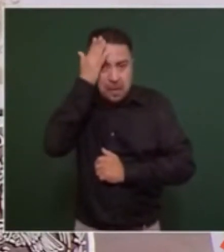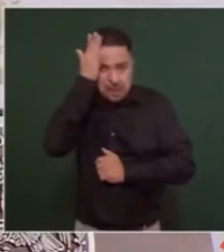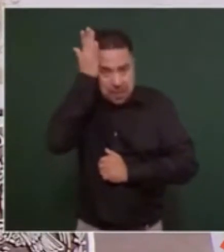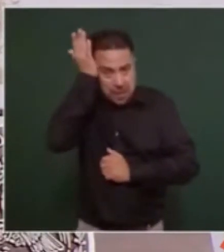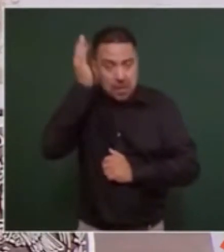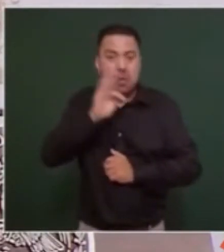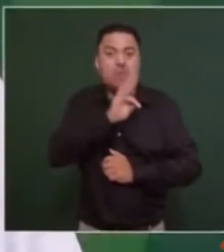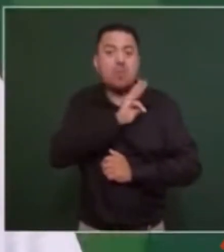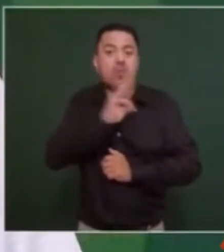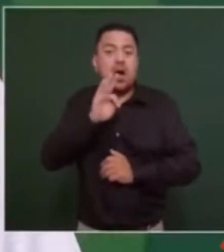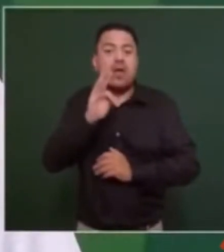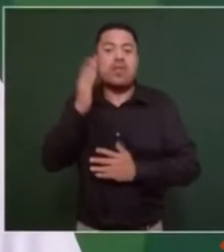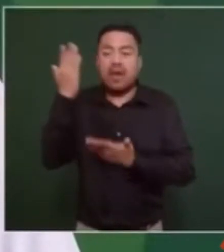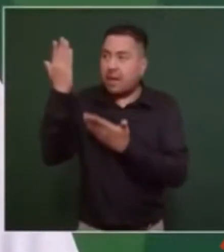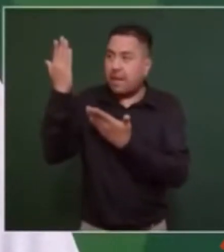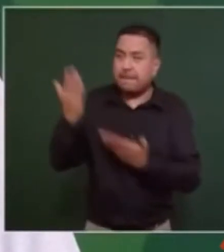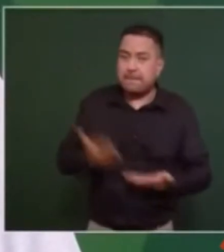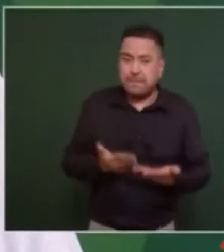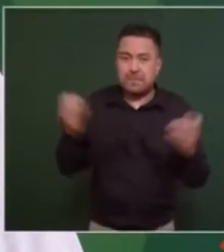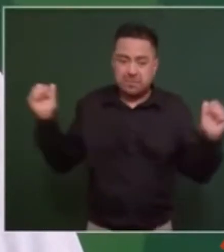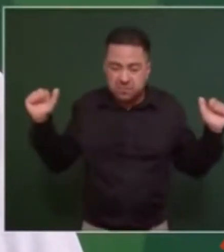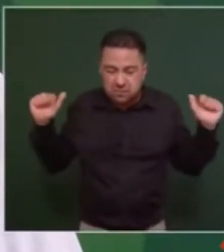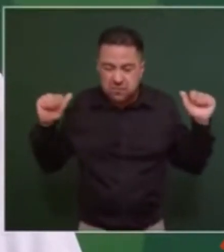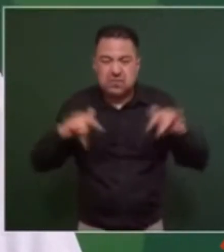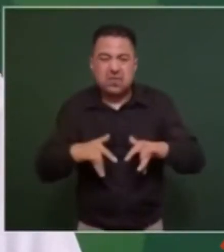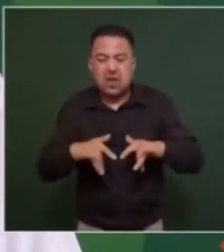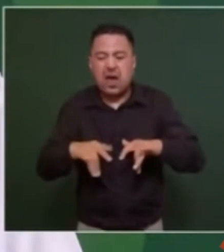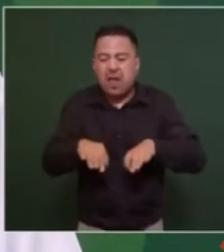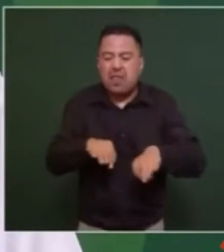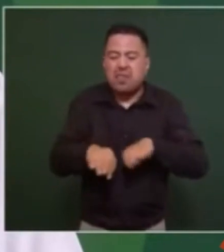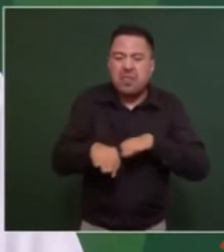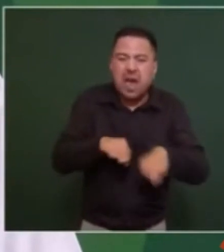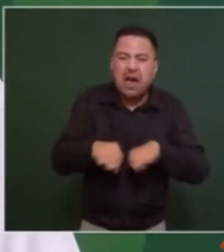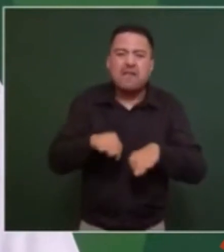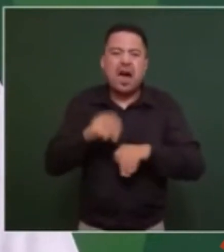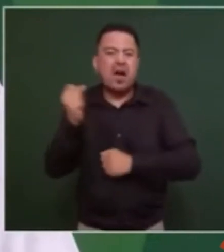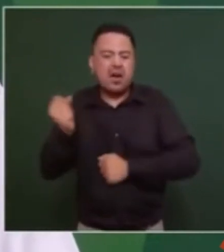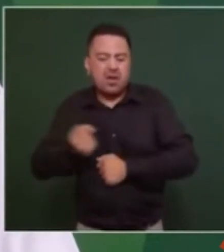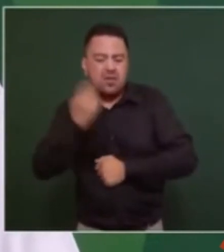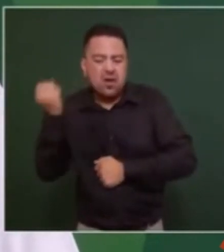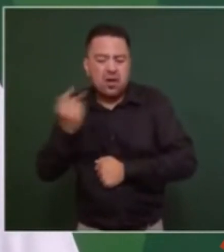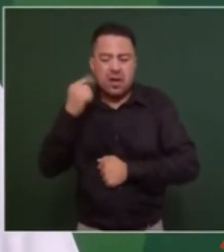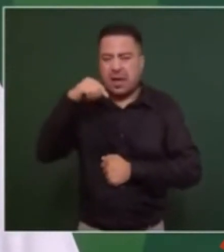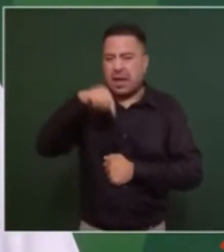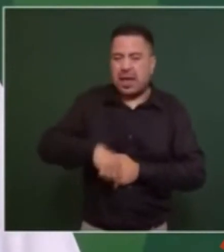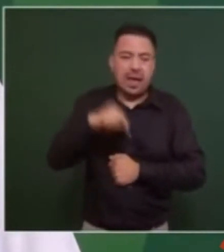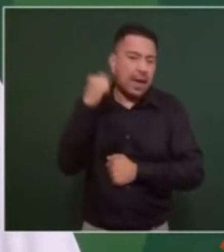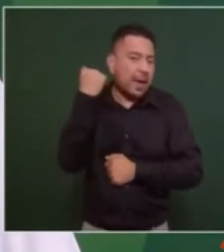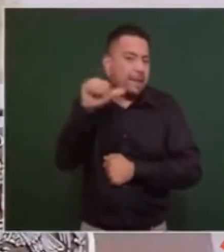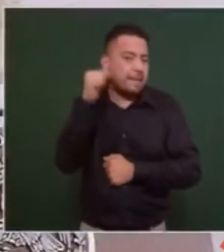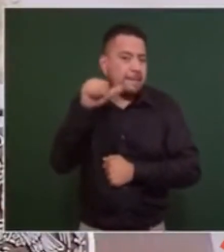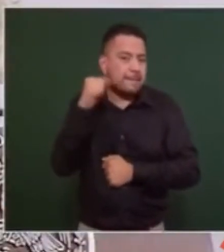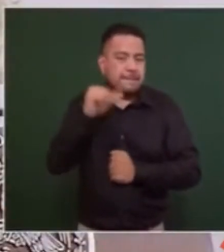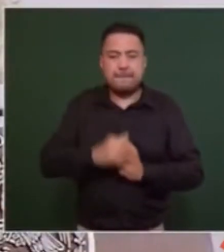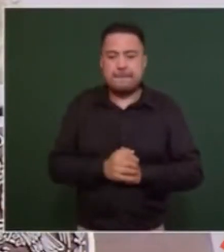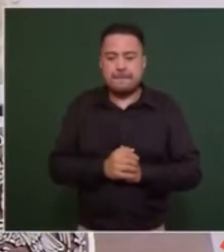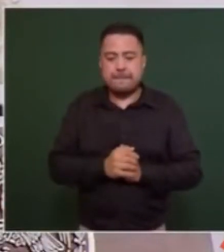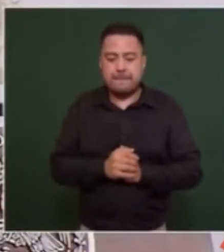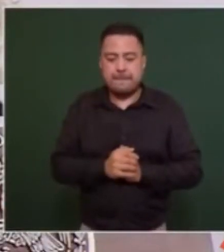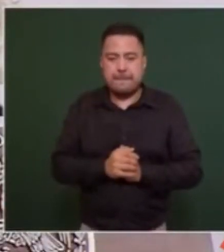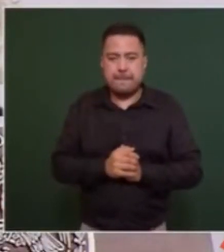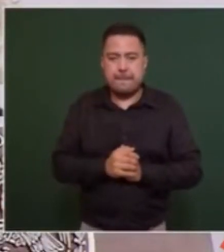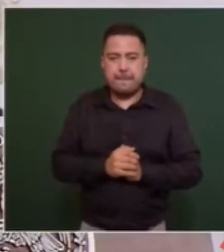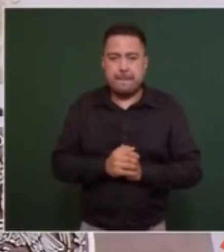eventos, reuniones de trabajo y convenciones a Acapulco. Esto,